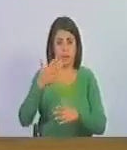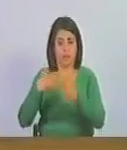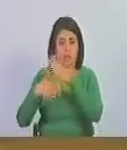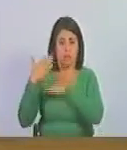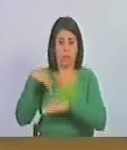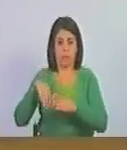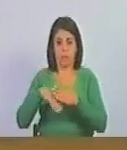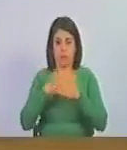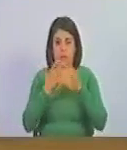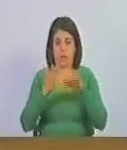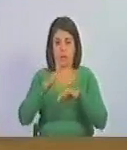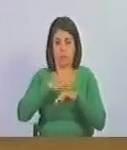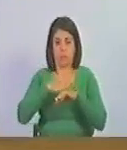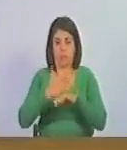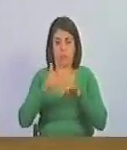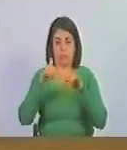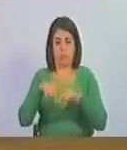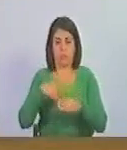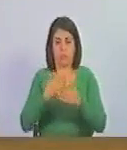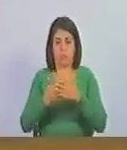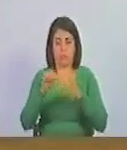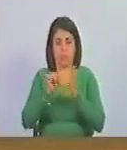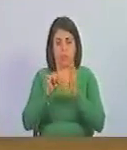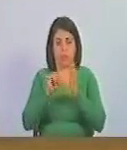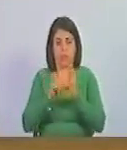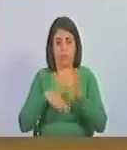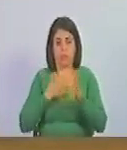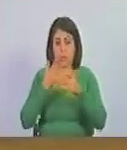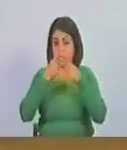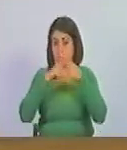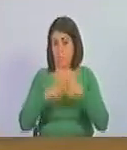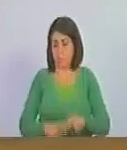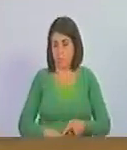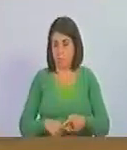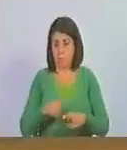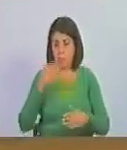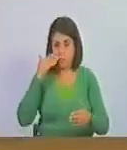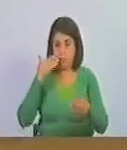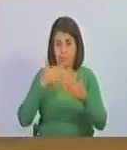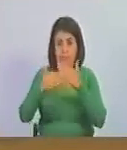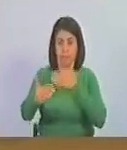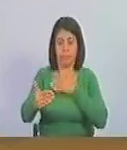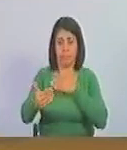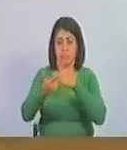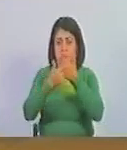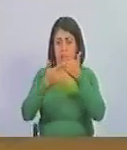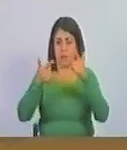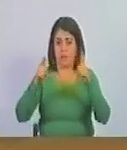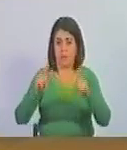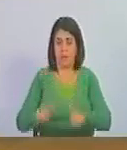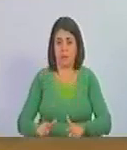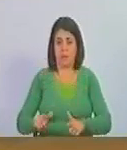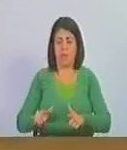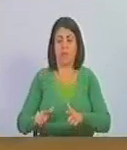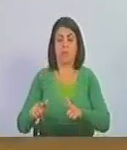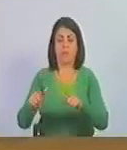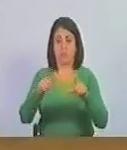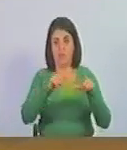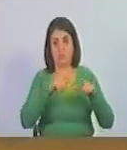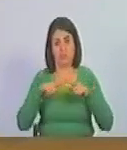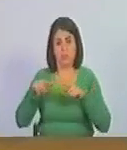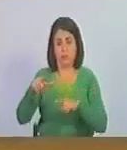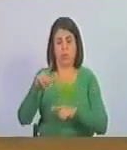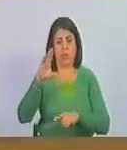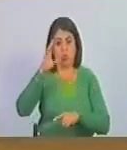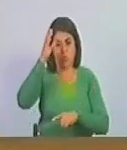modernos. porque, ¿hasta dónde se puede calcular la trascendencia de la libertad del hemisferio de Colón?